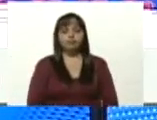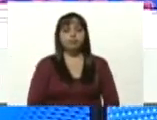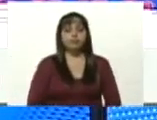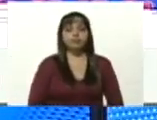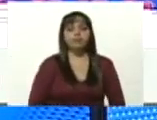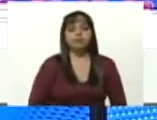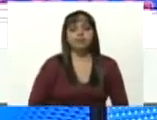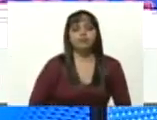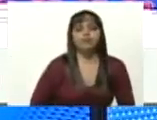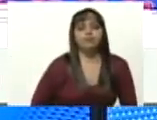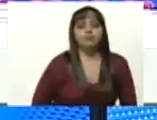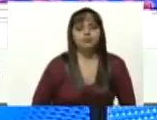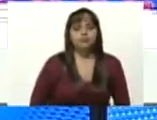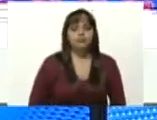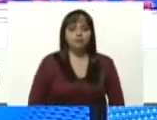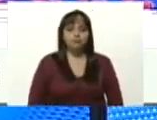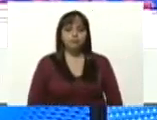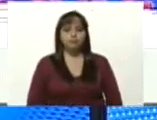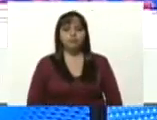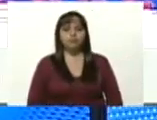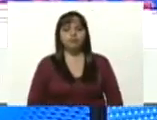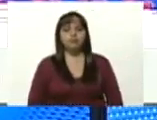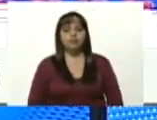la construcción del socialismo científico